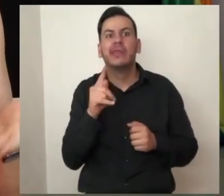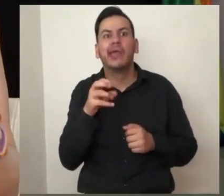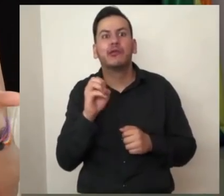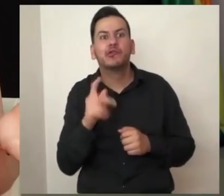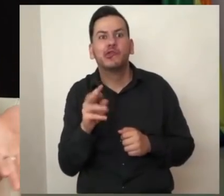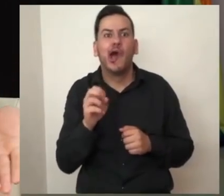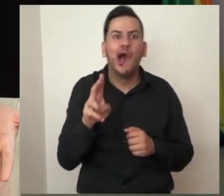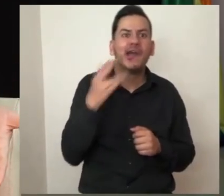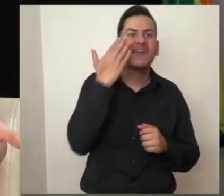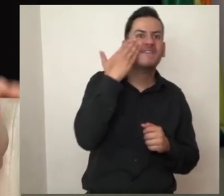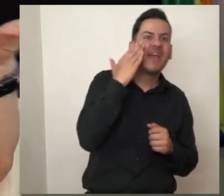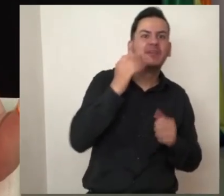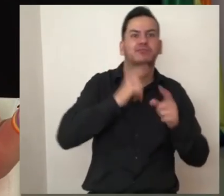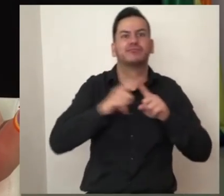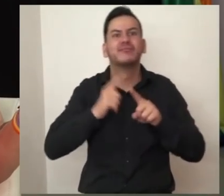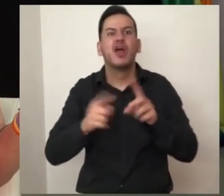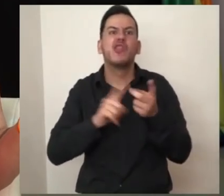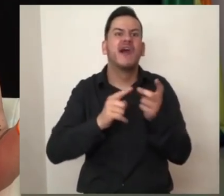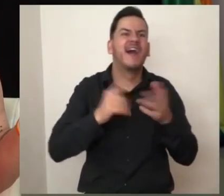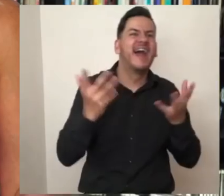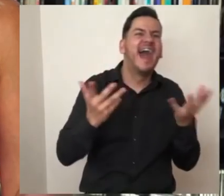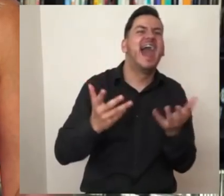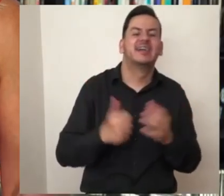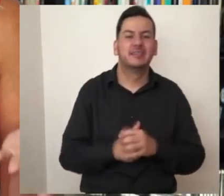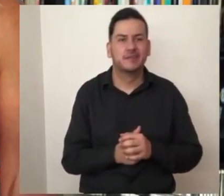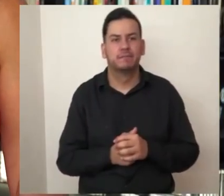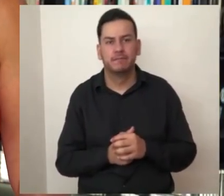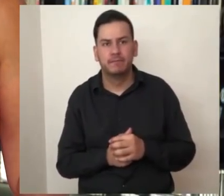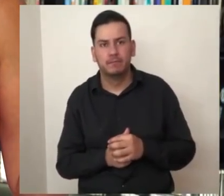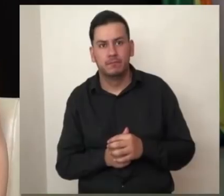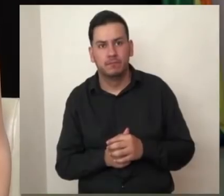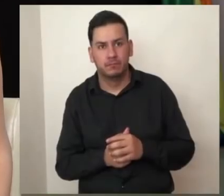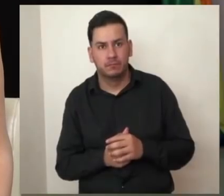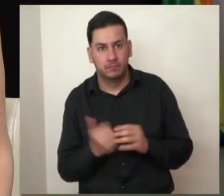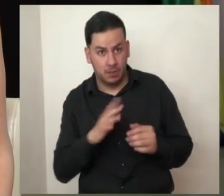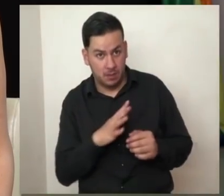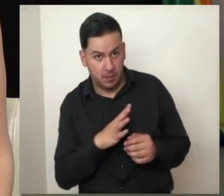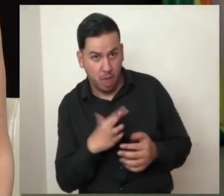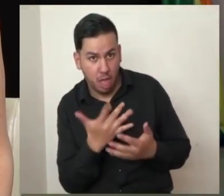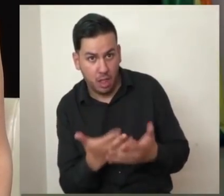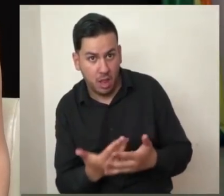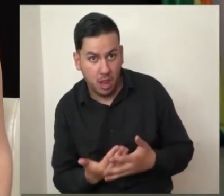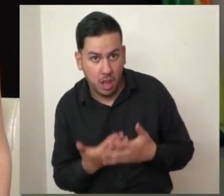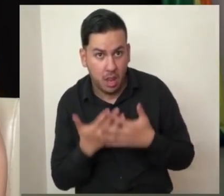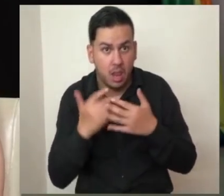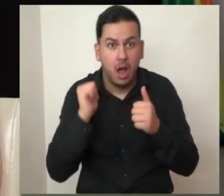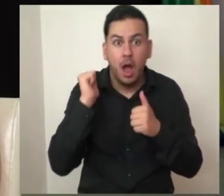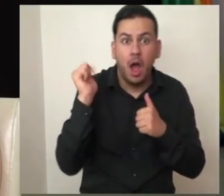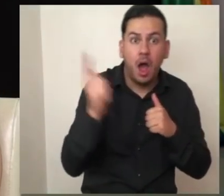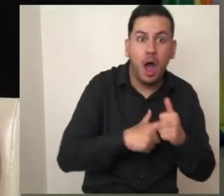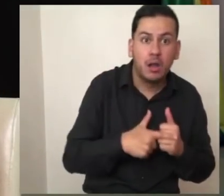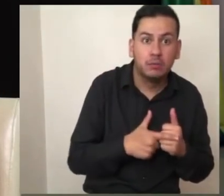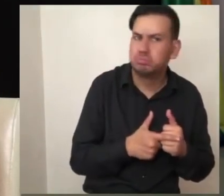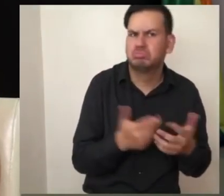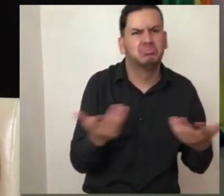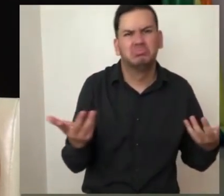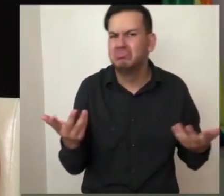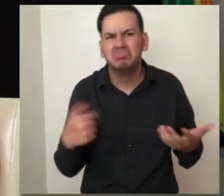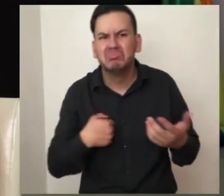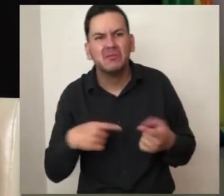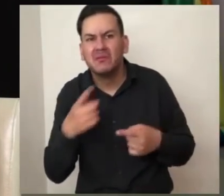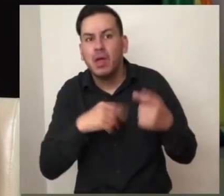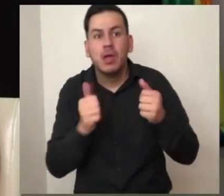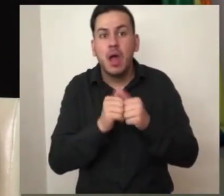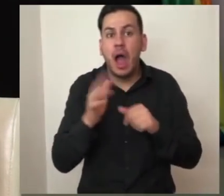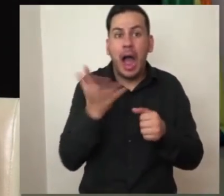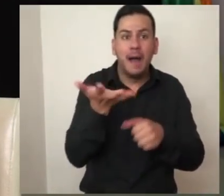Facebook. Y además le encanta publicar acerca de dónde está y lo que hace. Pero si hay esperanzas de algo, es que cuando todo esto acabe, lo más probable es que vayan